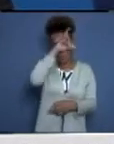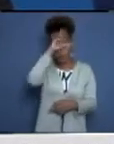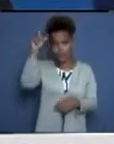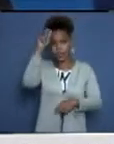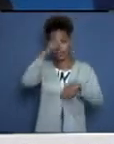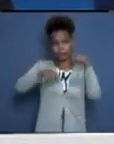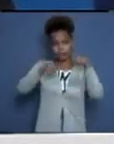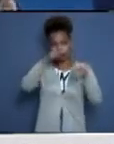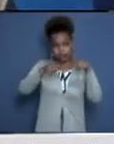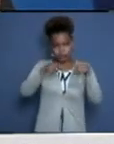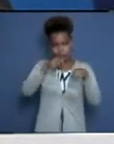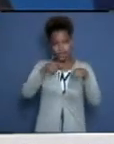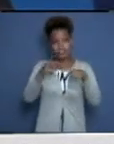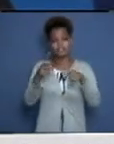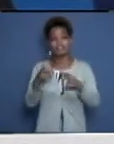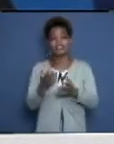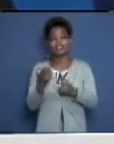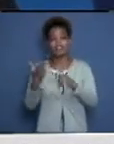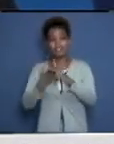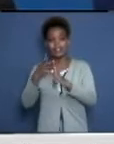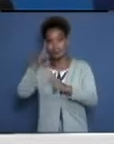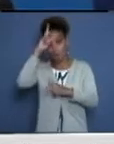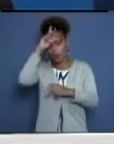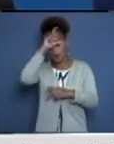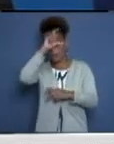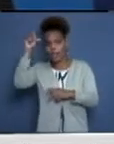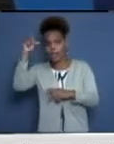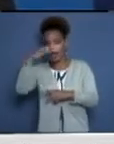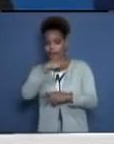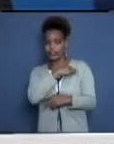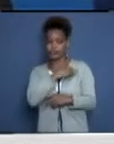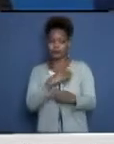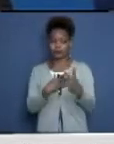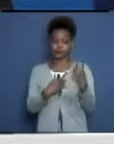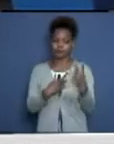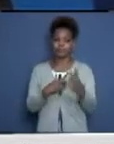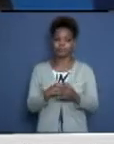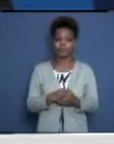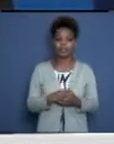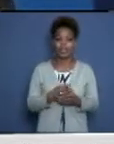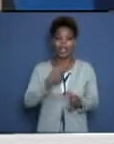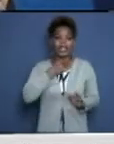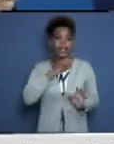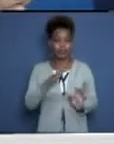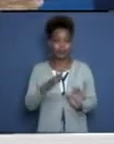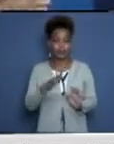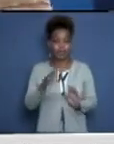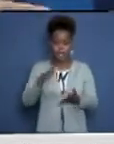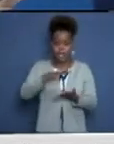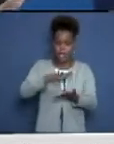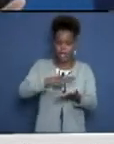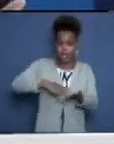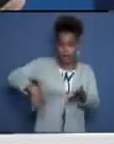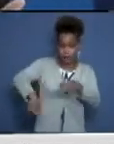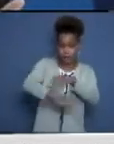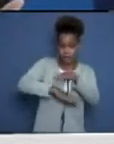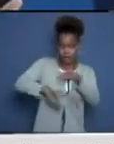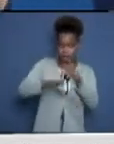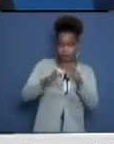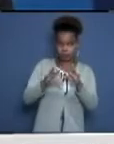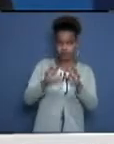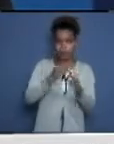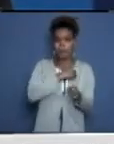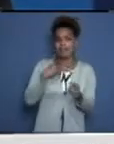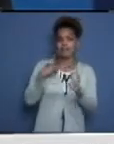militar. Una vez se identifica en el área de salud un caso sospechoso que va a su policlínico